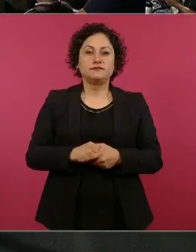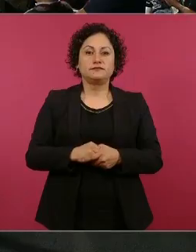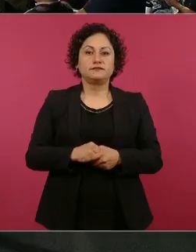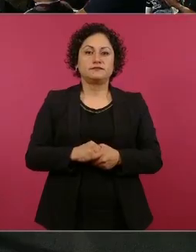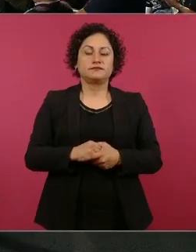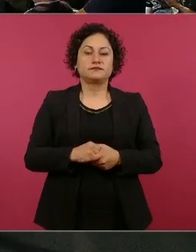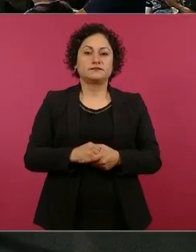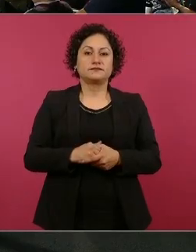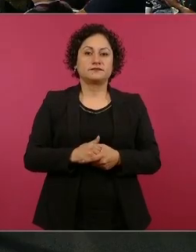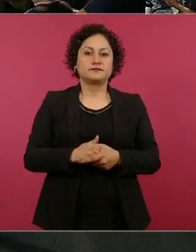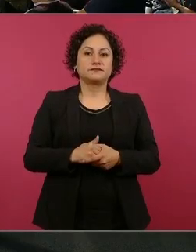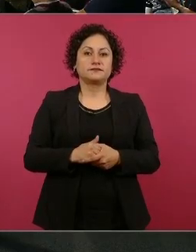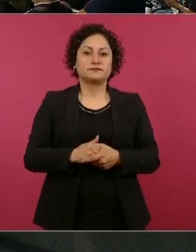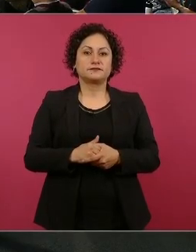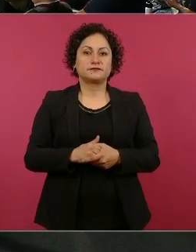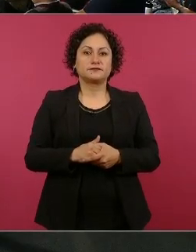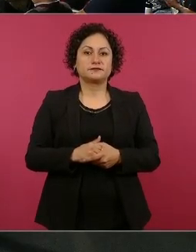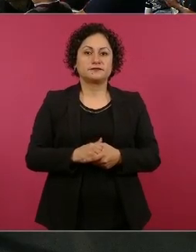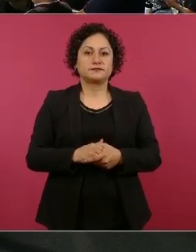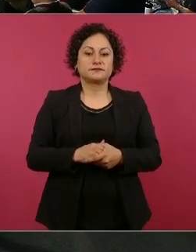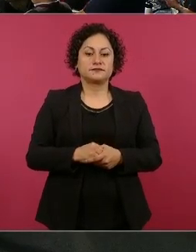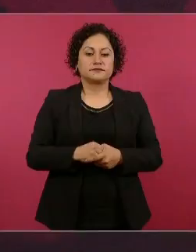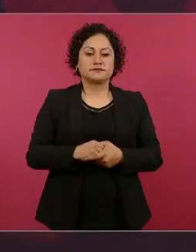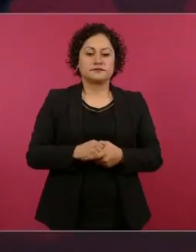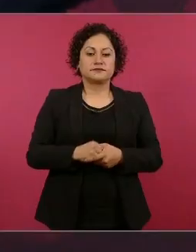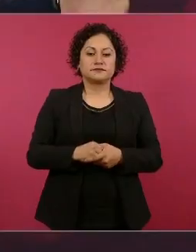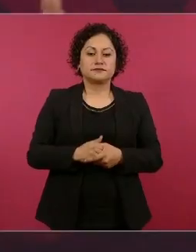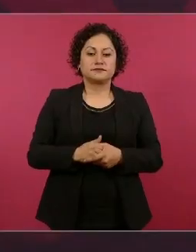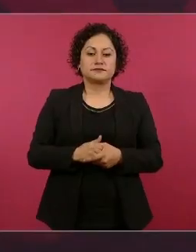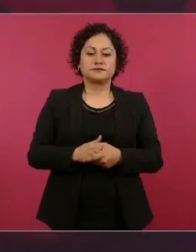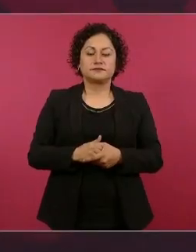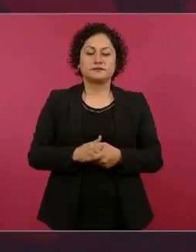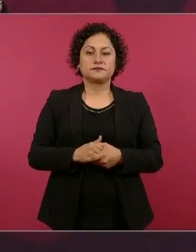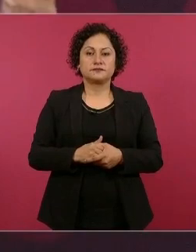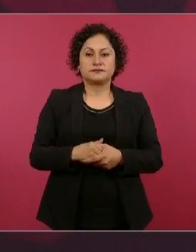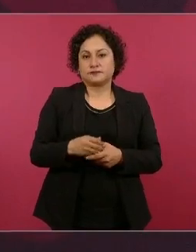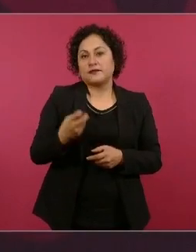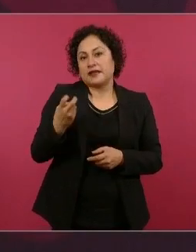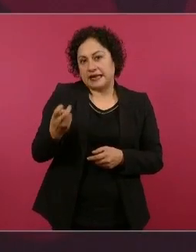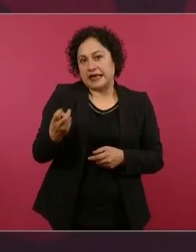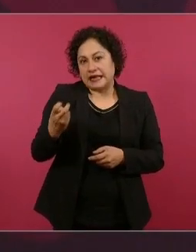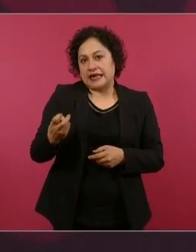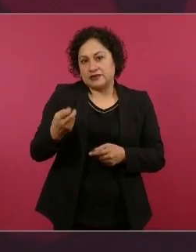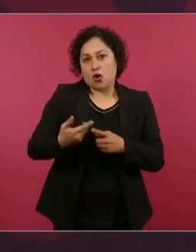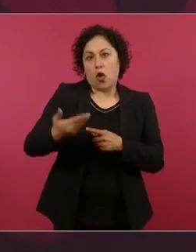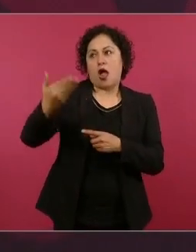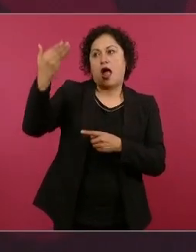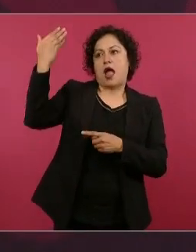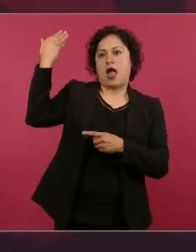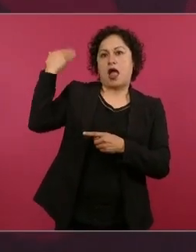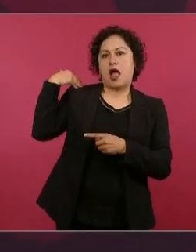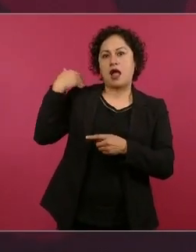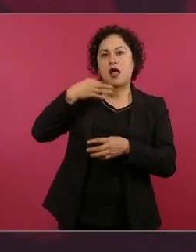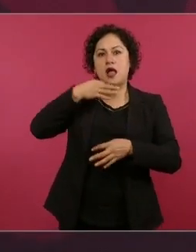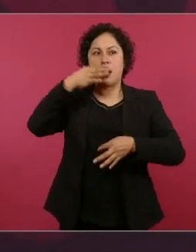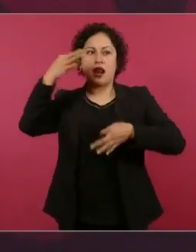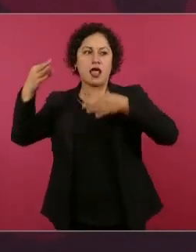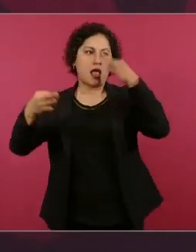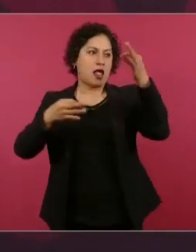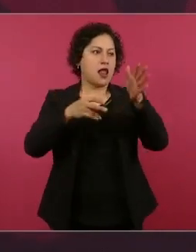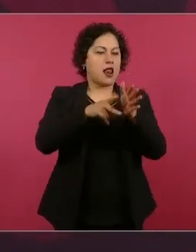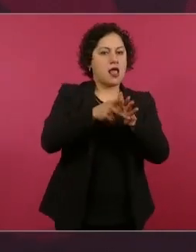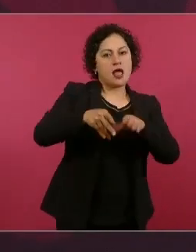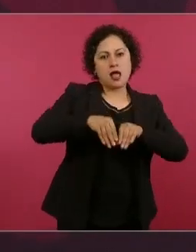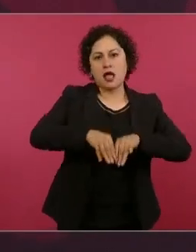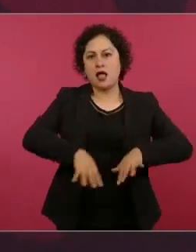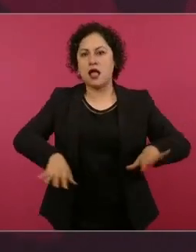Pero todo eso ya ha ido cambiando, ya no